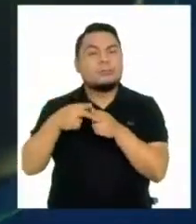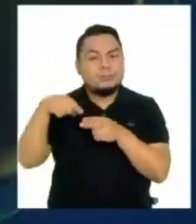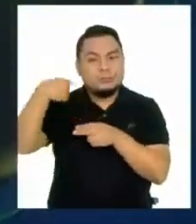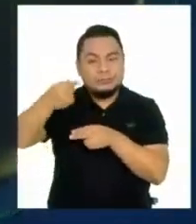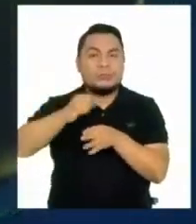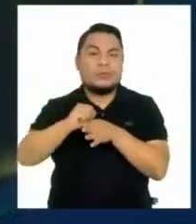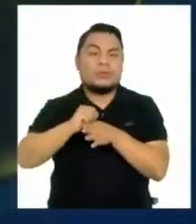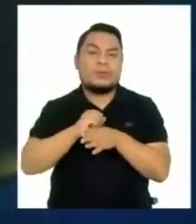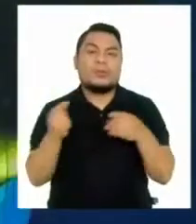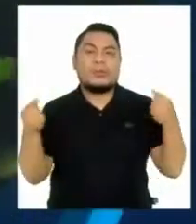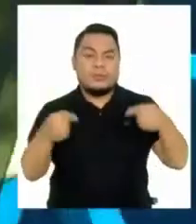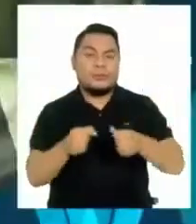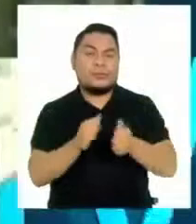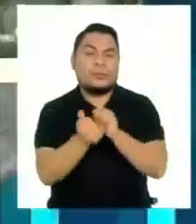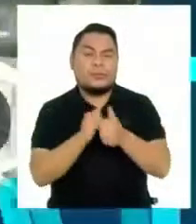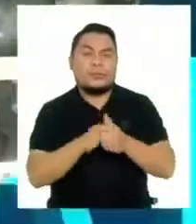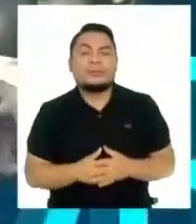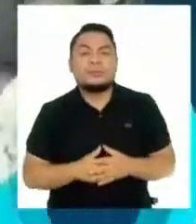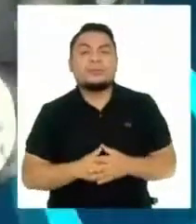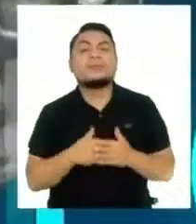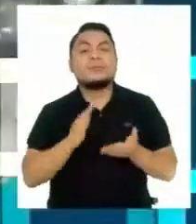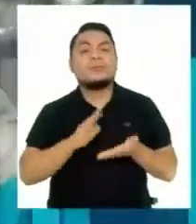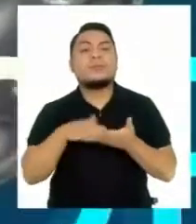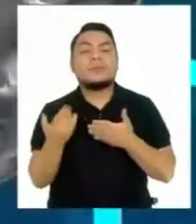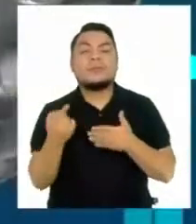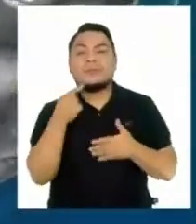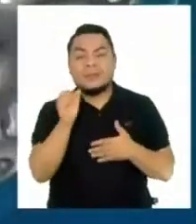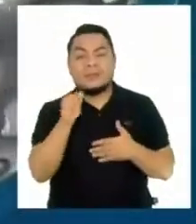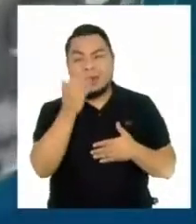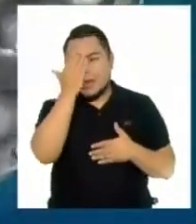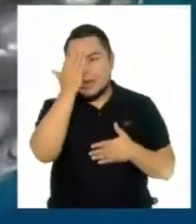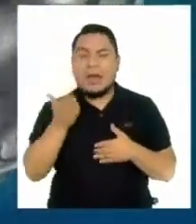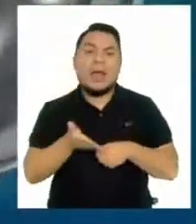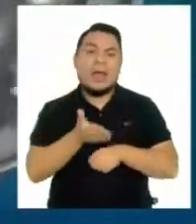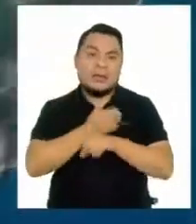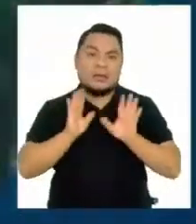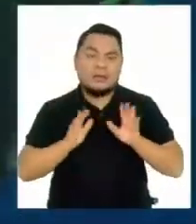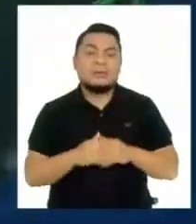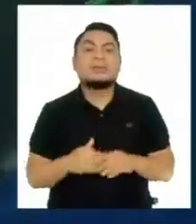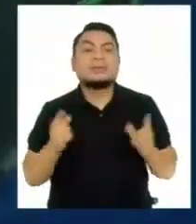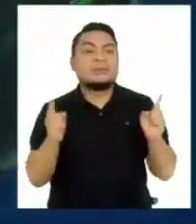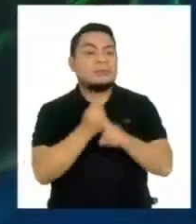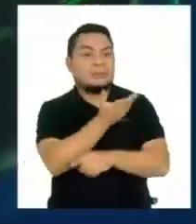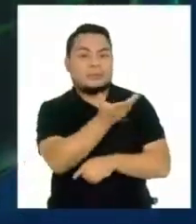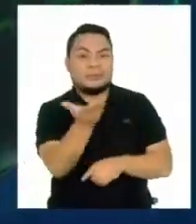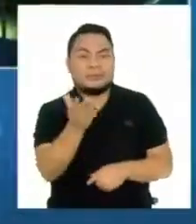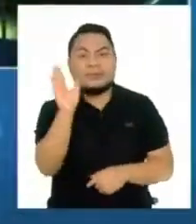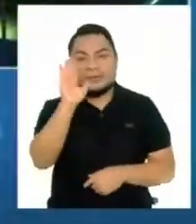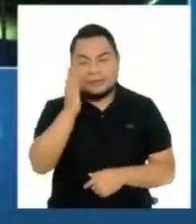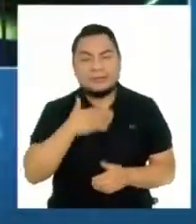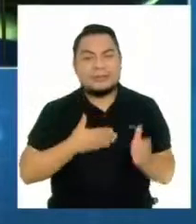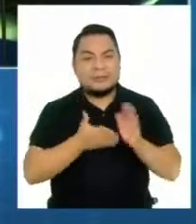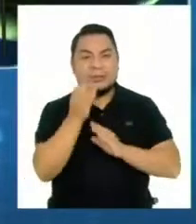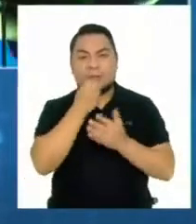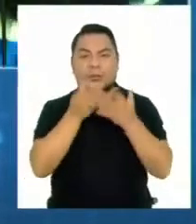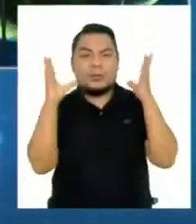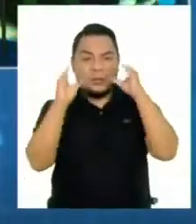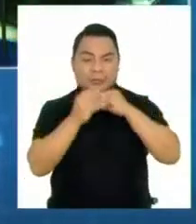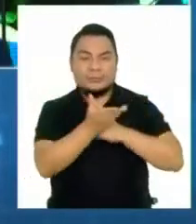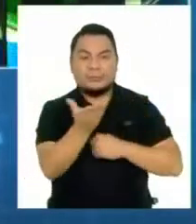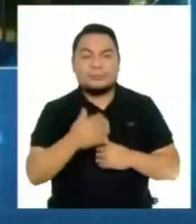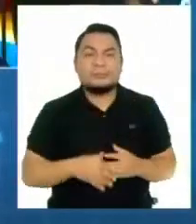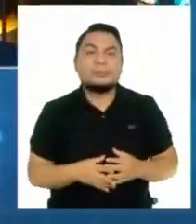Mirando Lo que serán Las eliminatorias Inmediatamente después Obviamente de cara a cara Ahora con Enrique y Carla Permiso por mi parte Buenas noches